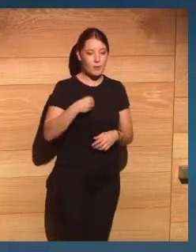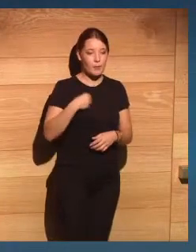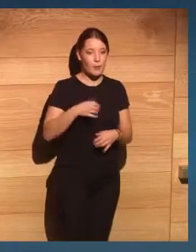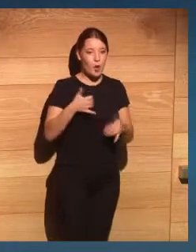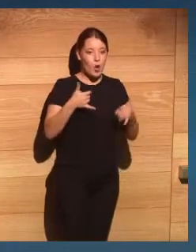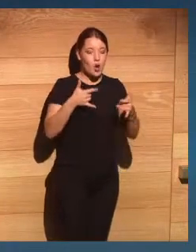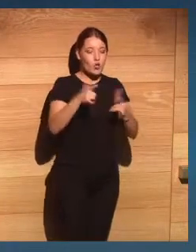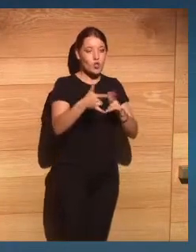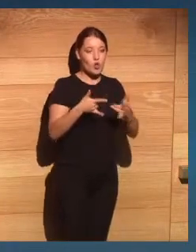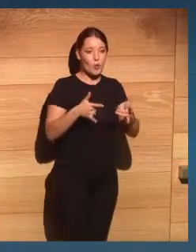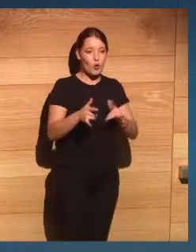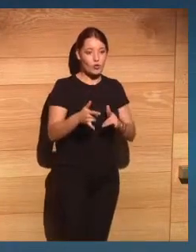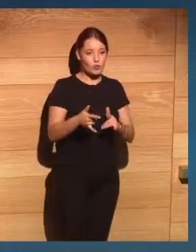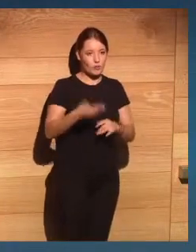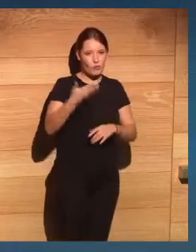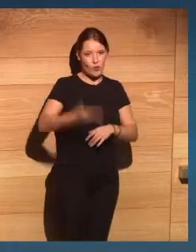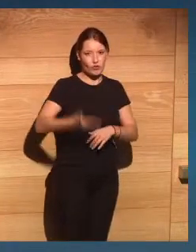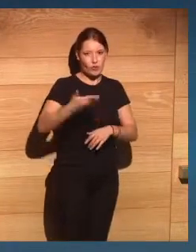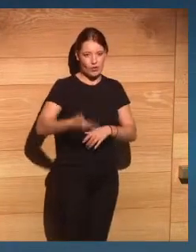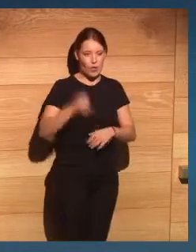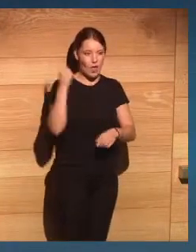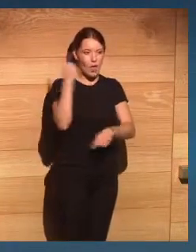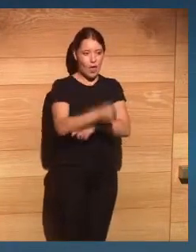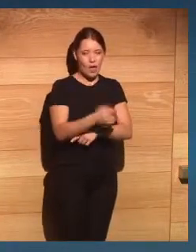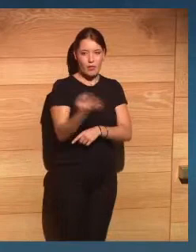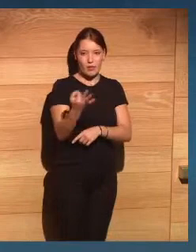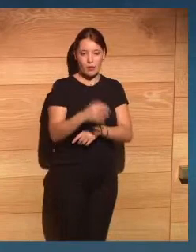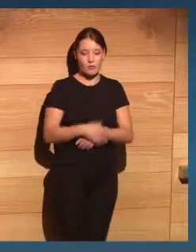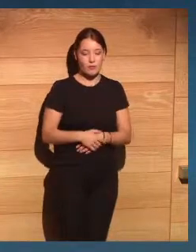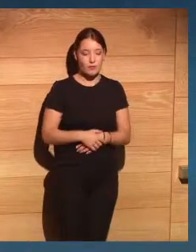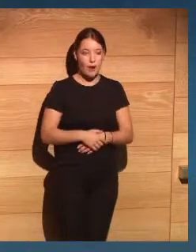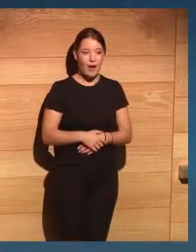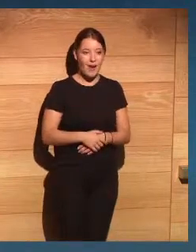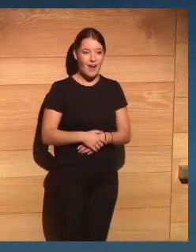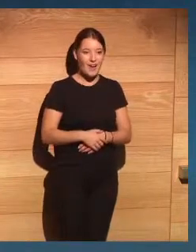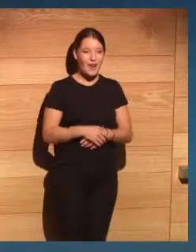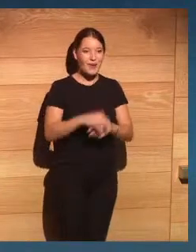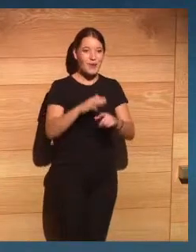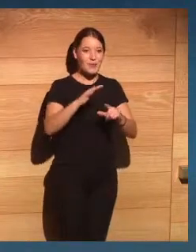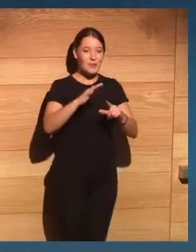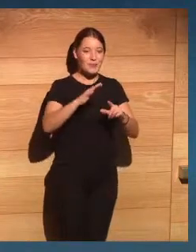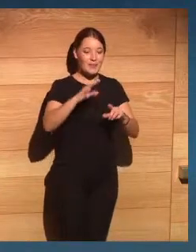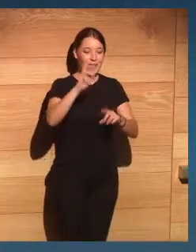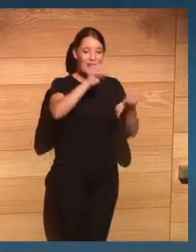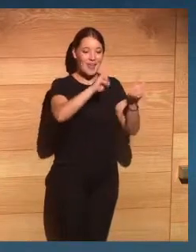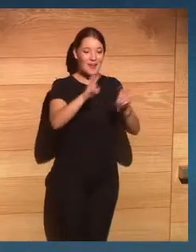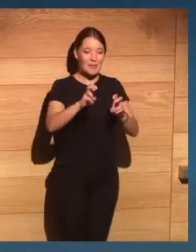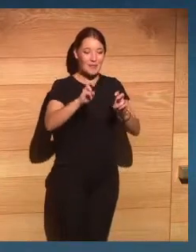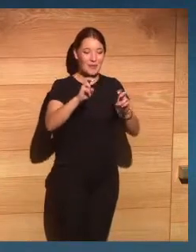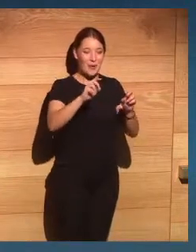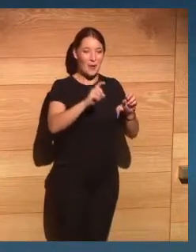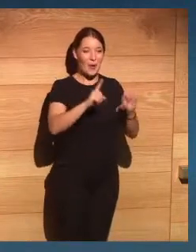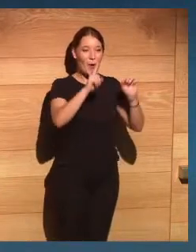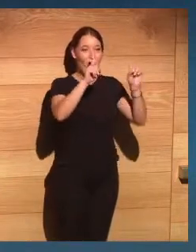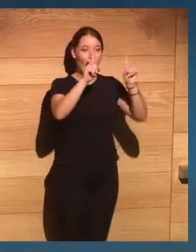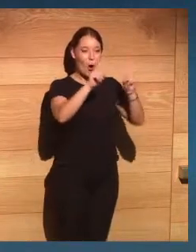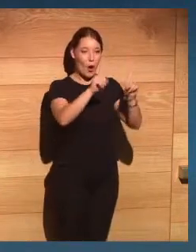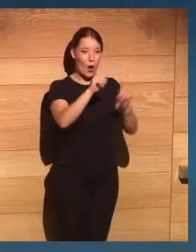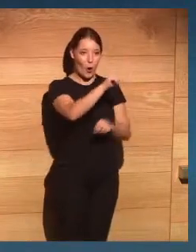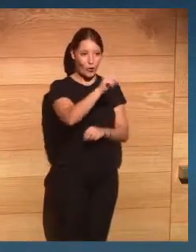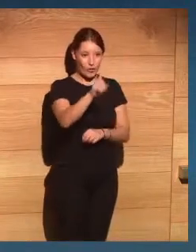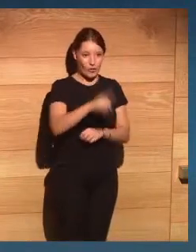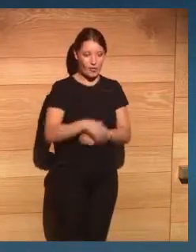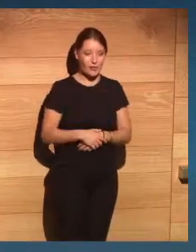como un imperativo ético que hay que mantener el capítulo 11 ya estoy acabando sobre la cotización de los robots